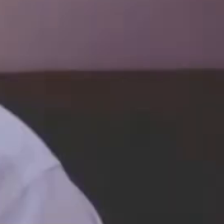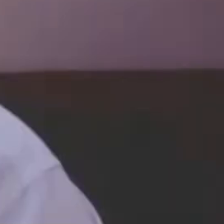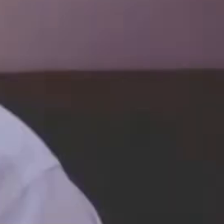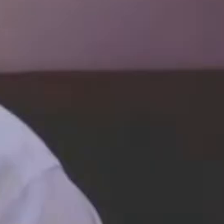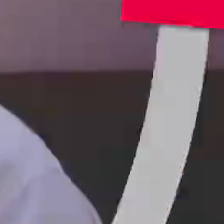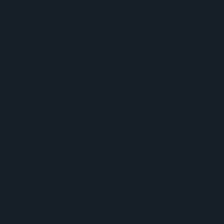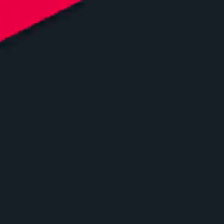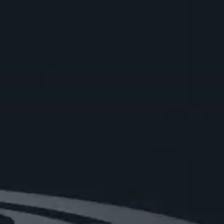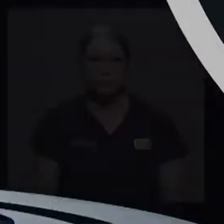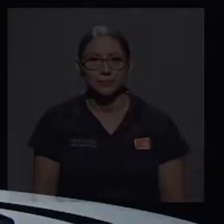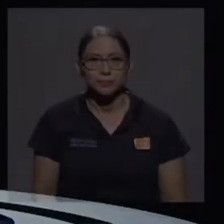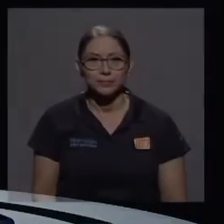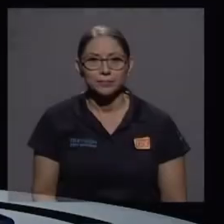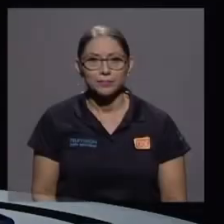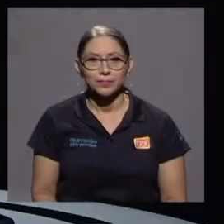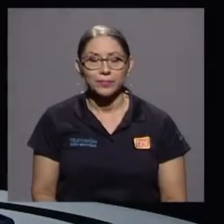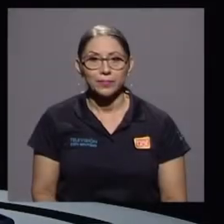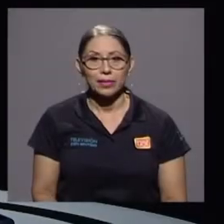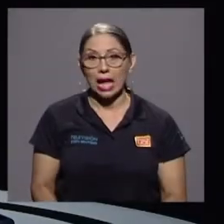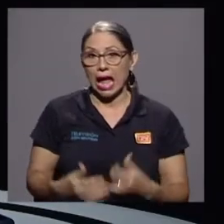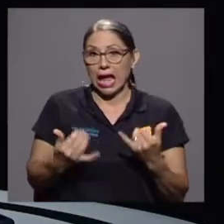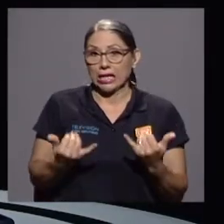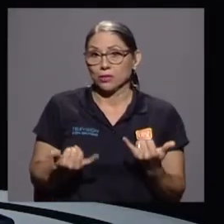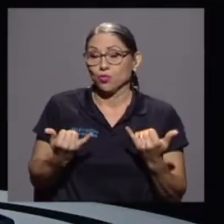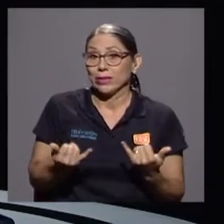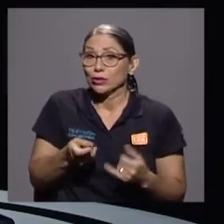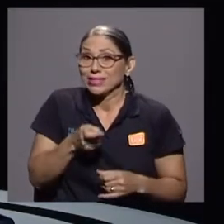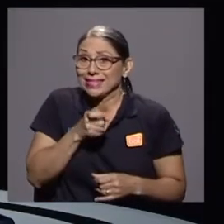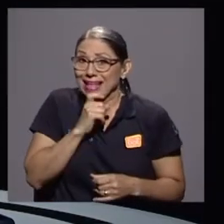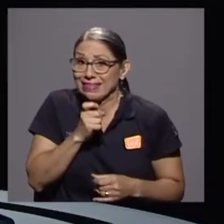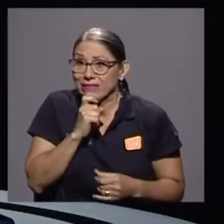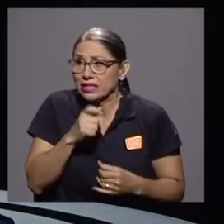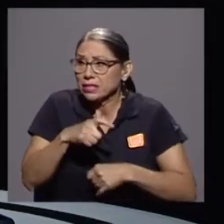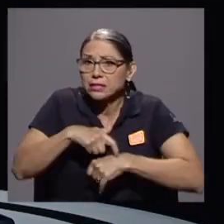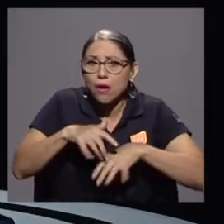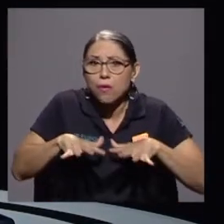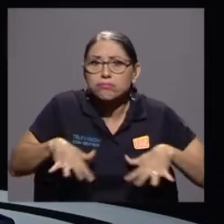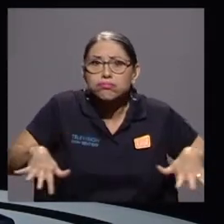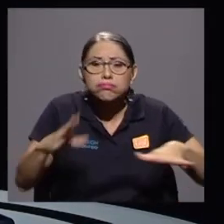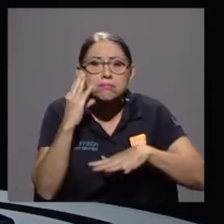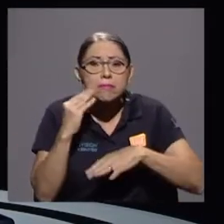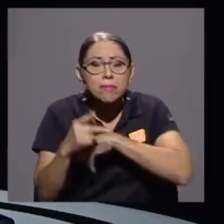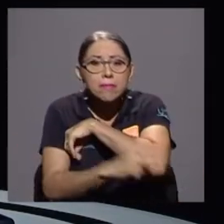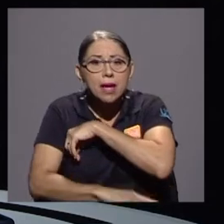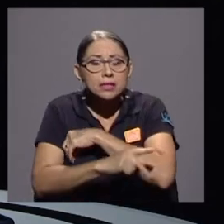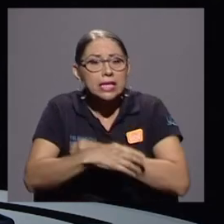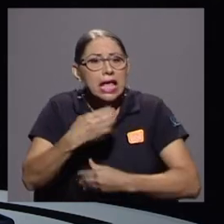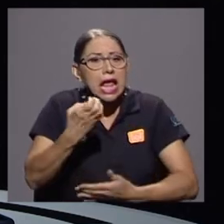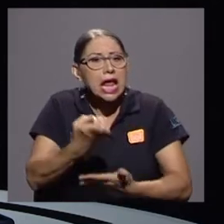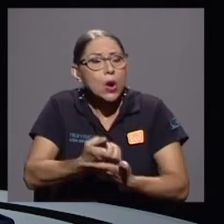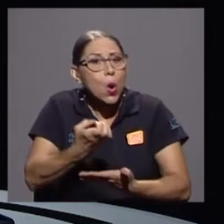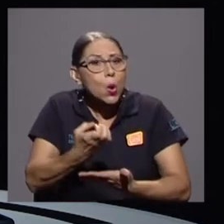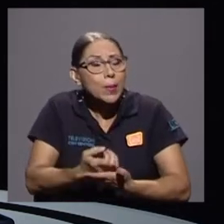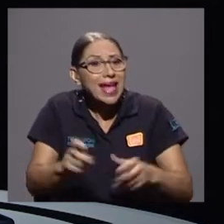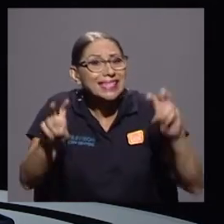pobreza. En estos momentos tan difíciles que vive el país, la economía es tema de esta mesa en 360.